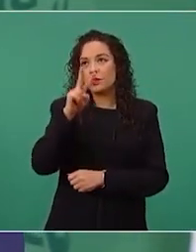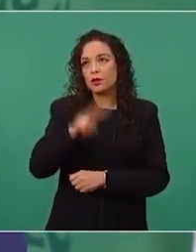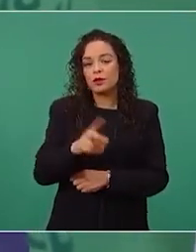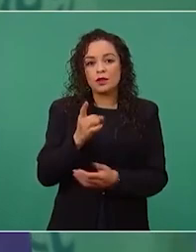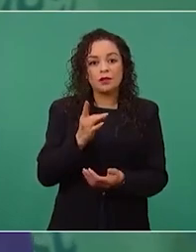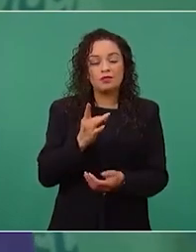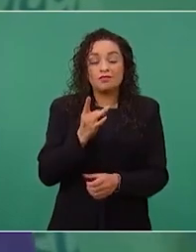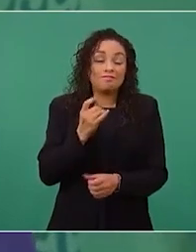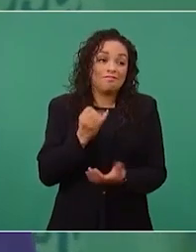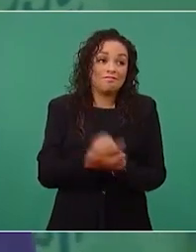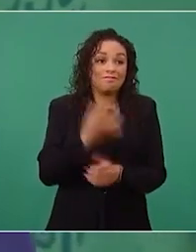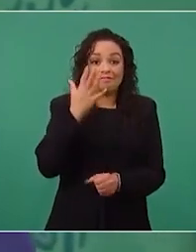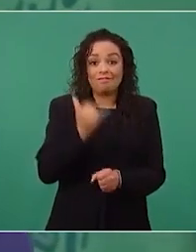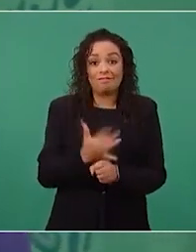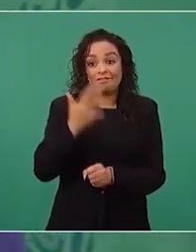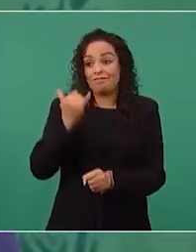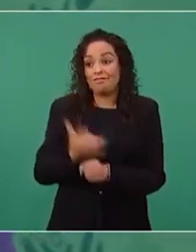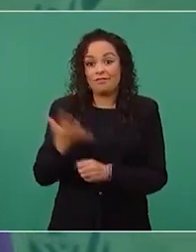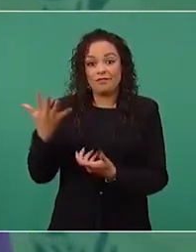que